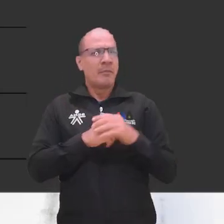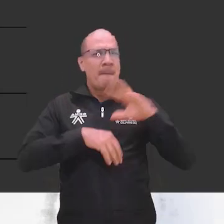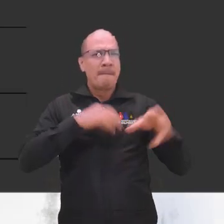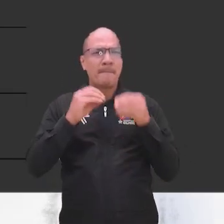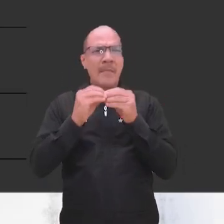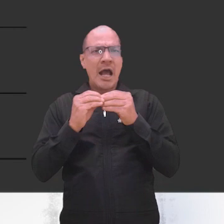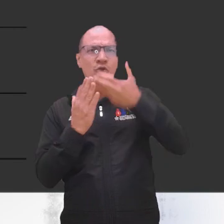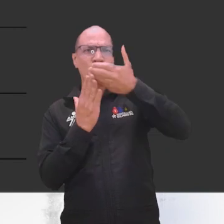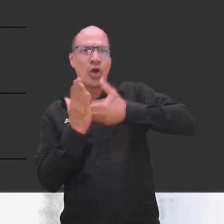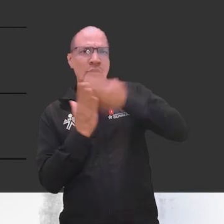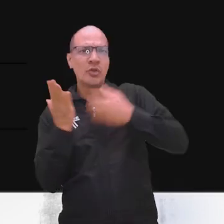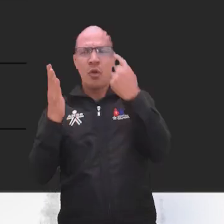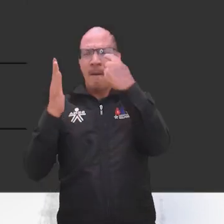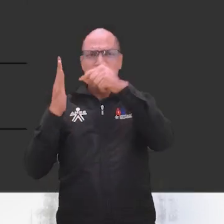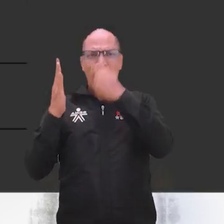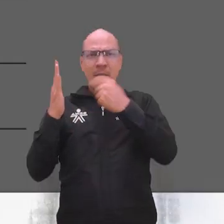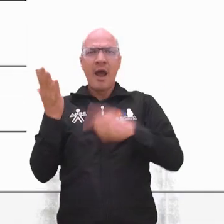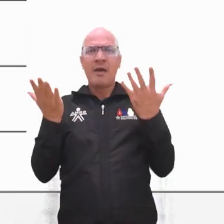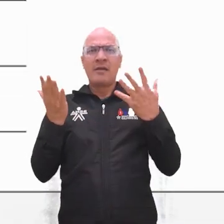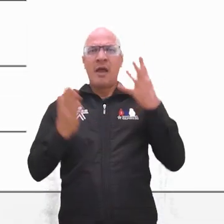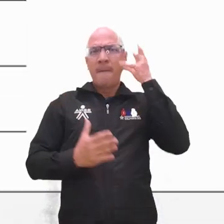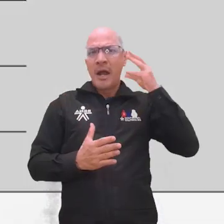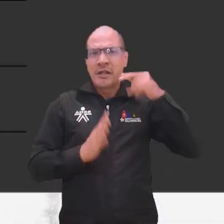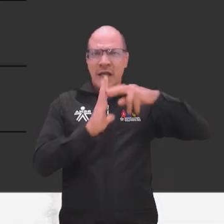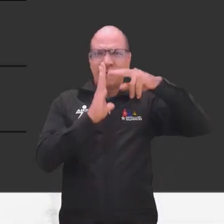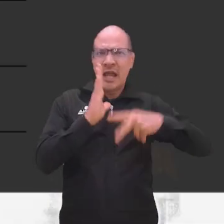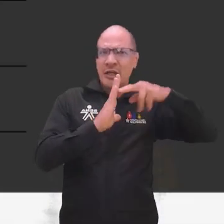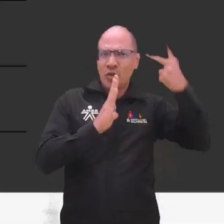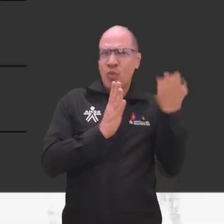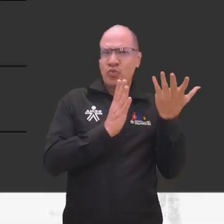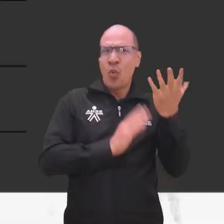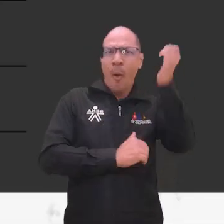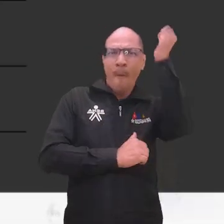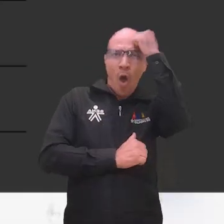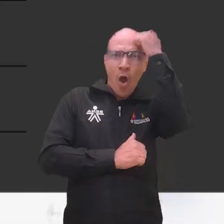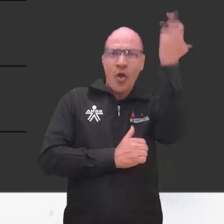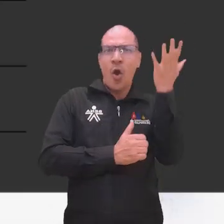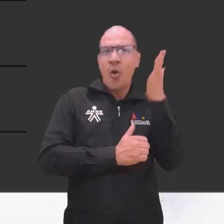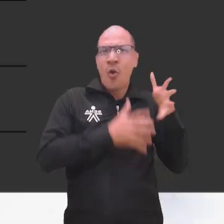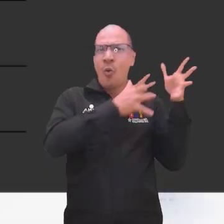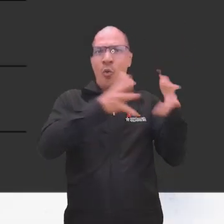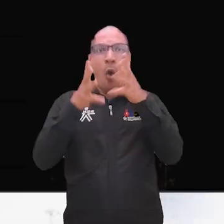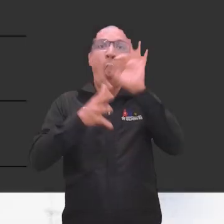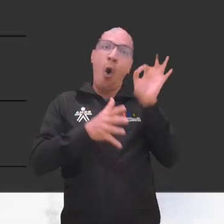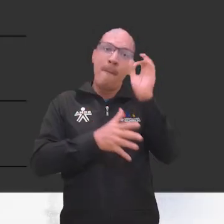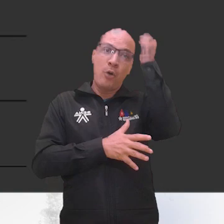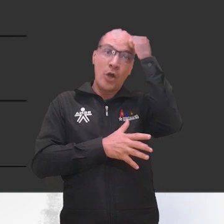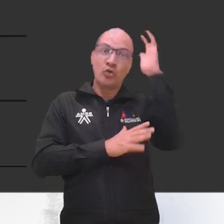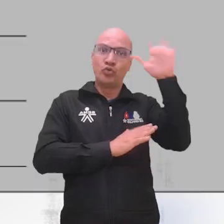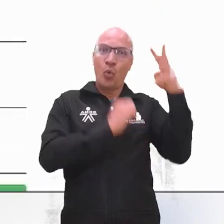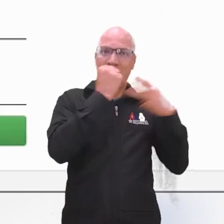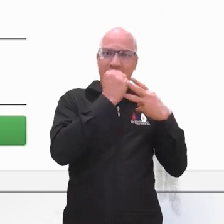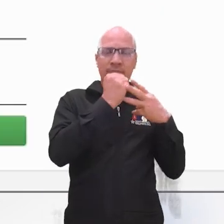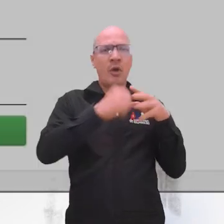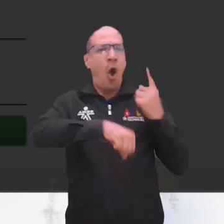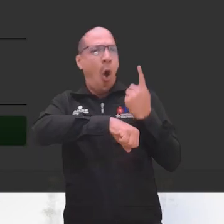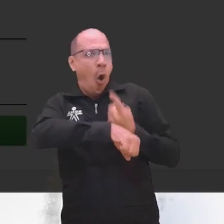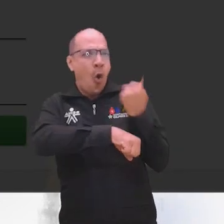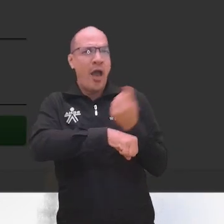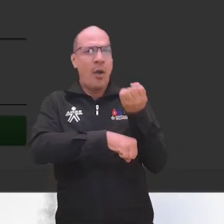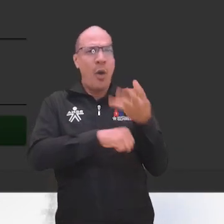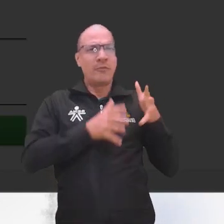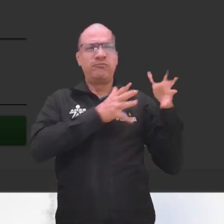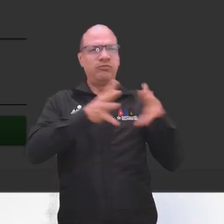Seleccionar y luego Copiar estudio. Copia los requisitos y documentos relacionados con experiencia técnica, experiencia